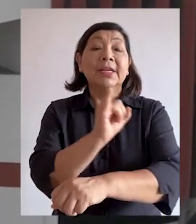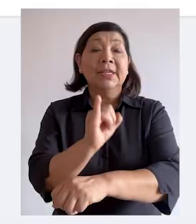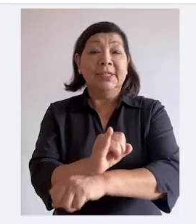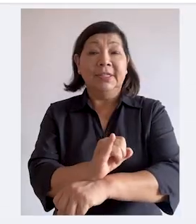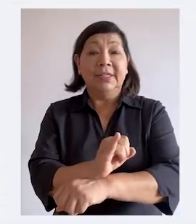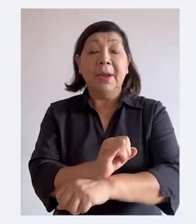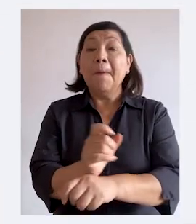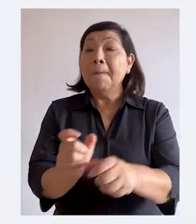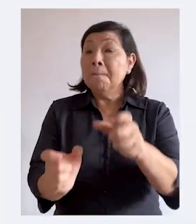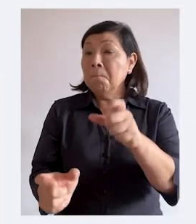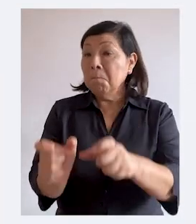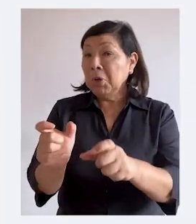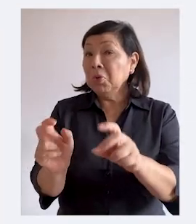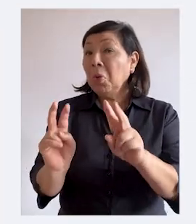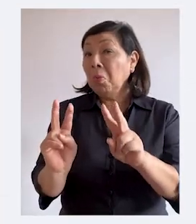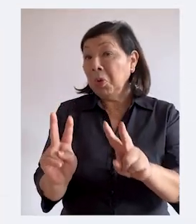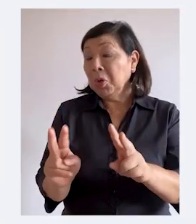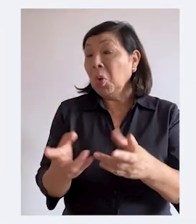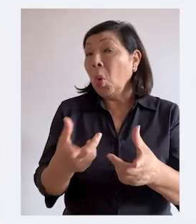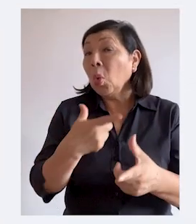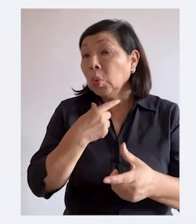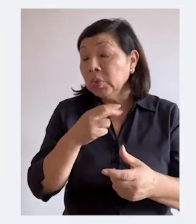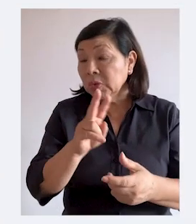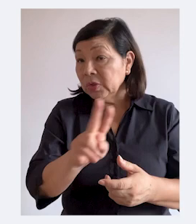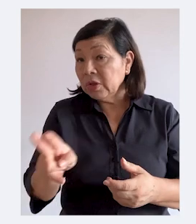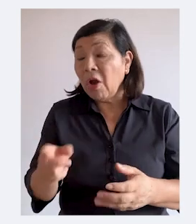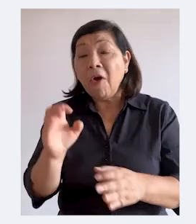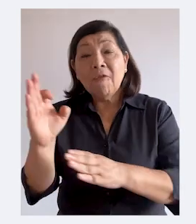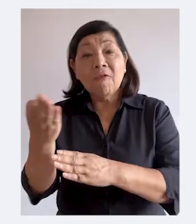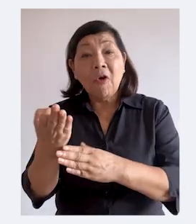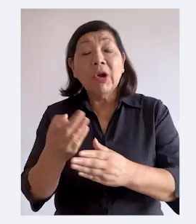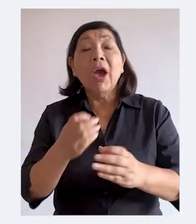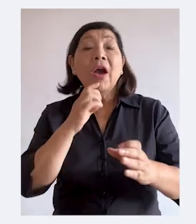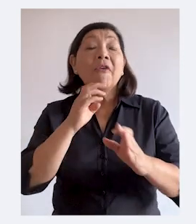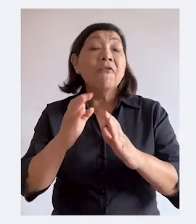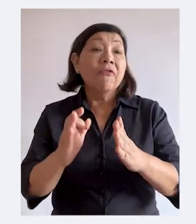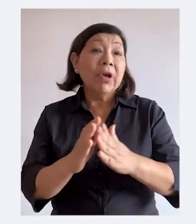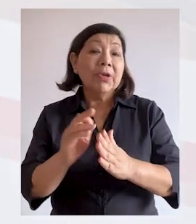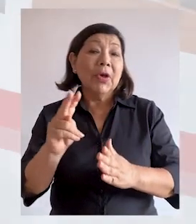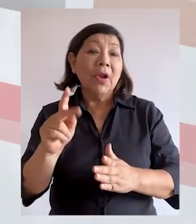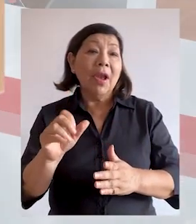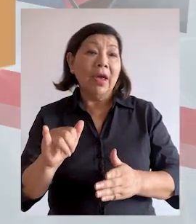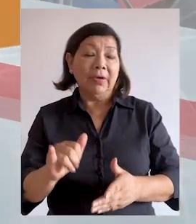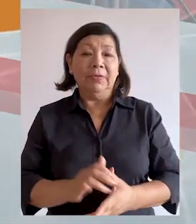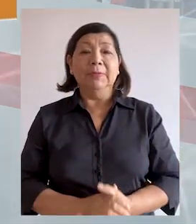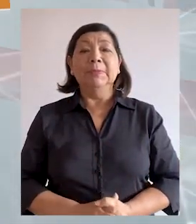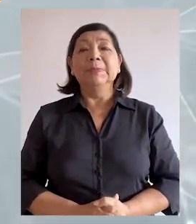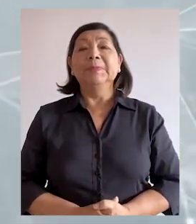Isidro. La ciudadanía podrá ver la transmisión en vivo del foro a través del Facebook Live del SEC.